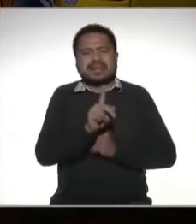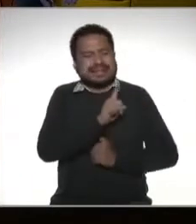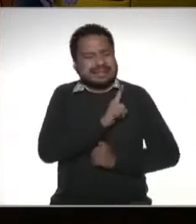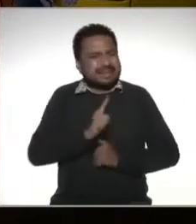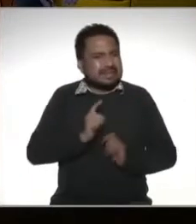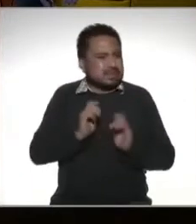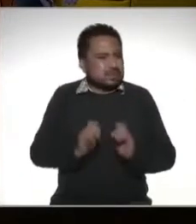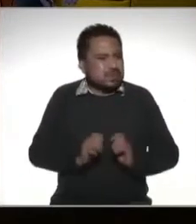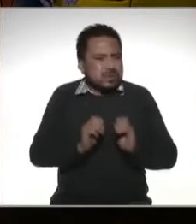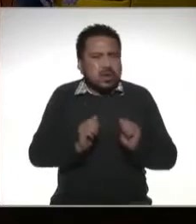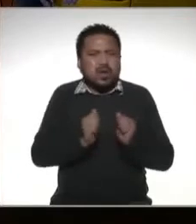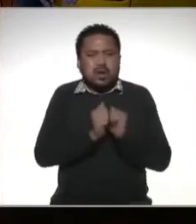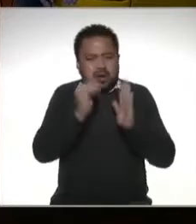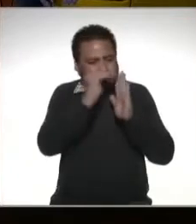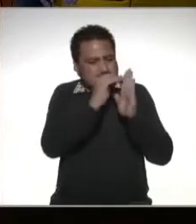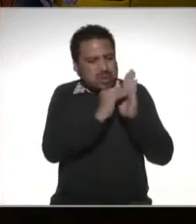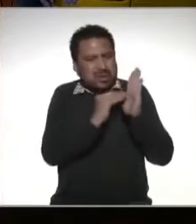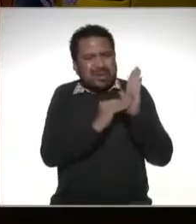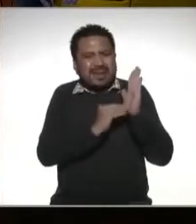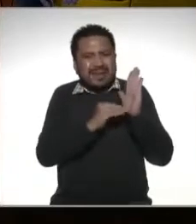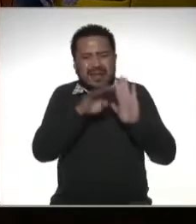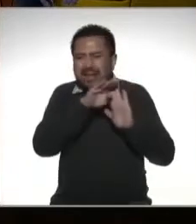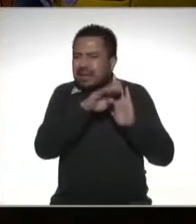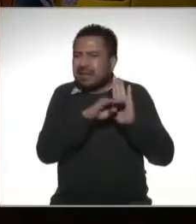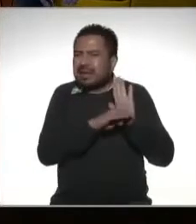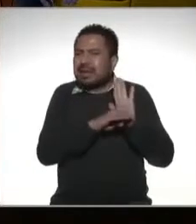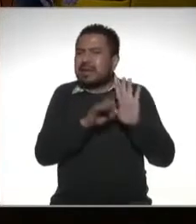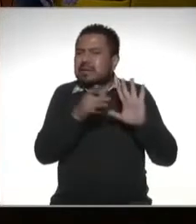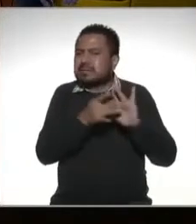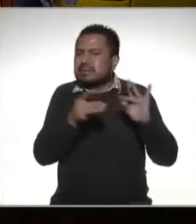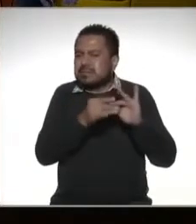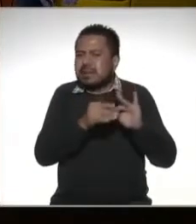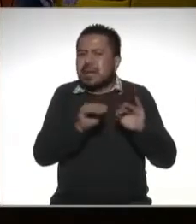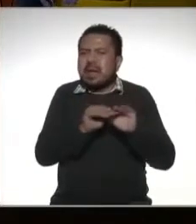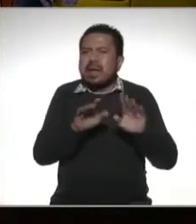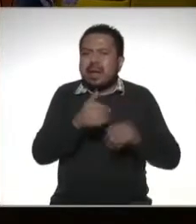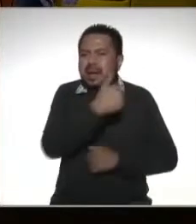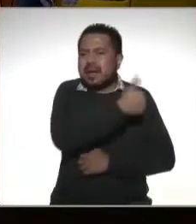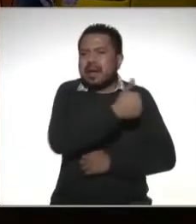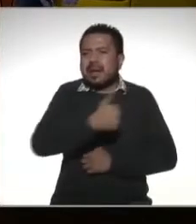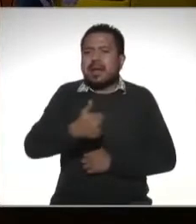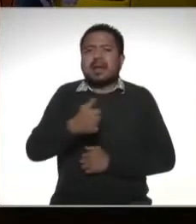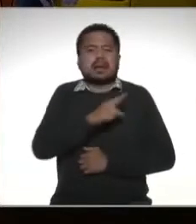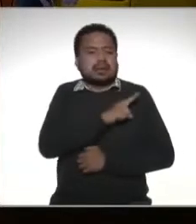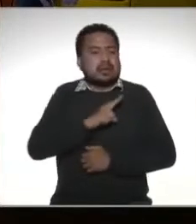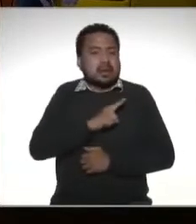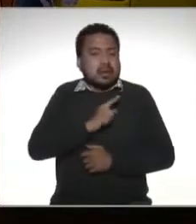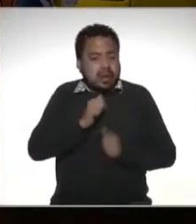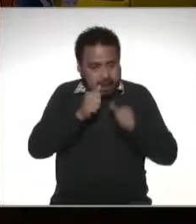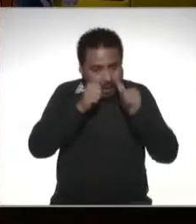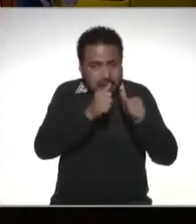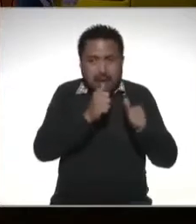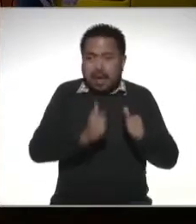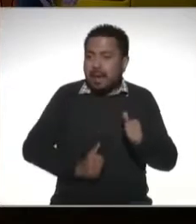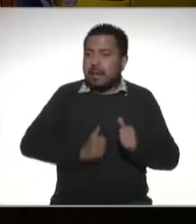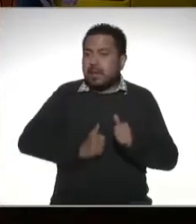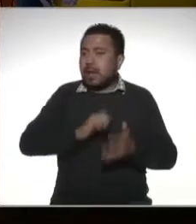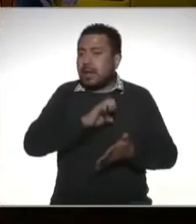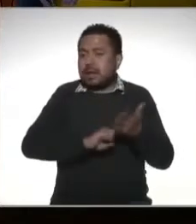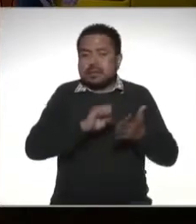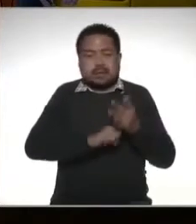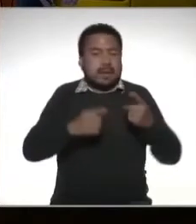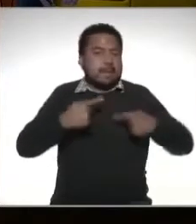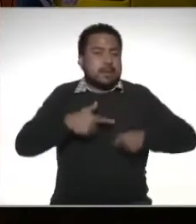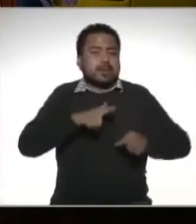tener mucho cuidado con los requisitos valdría la pena ahondar en los requisitos ver en cada caso qué es lo que tenemos que cumplir para aprovechar las deducciones